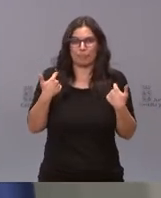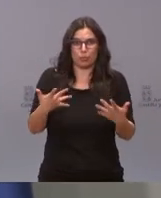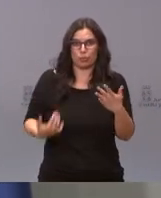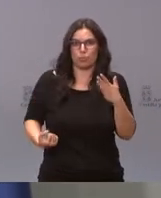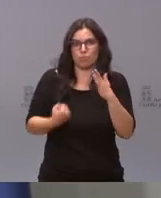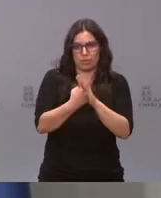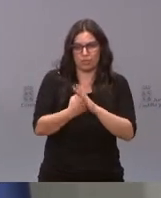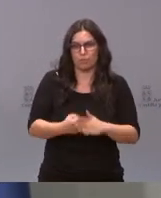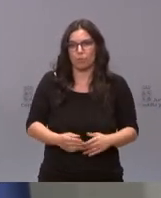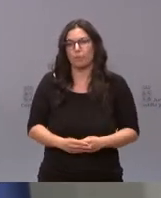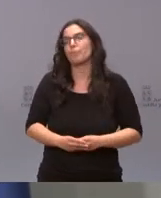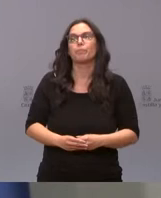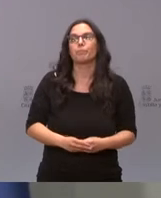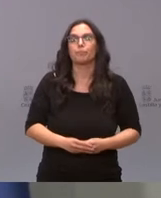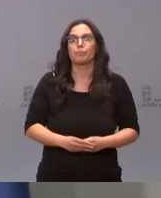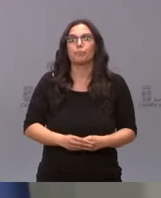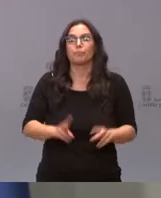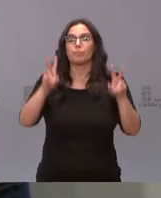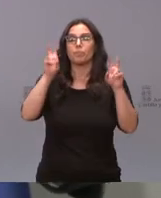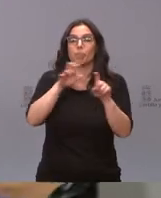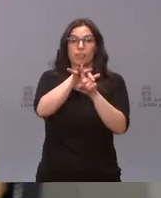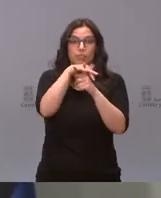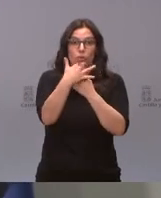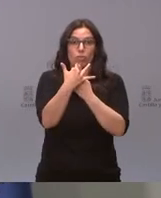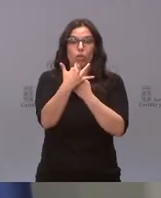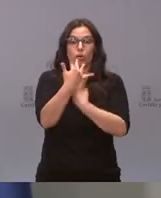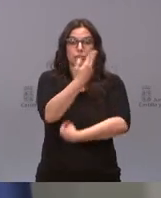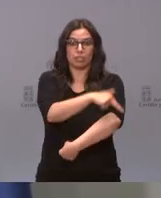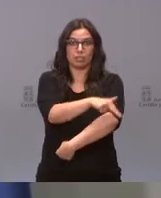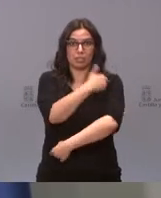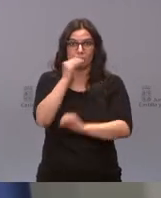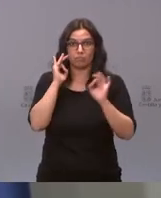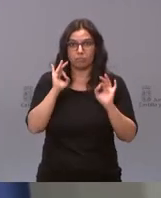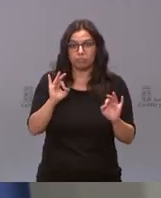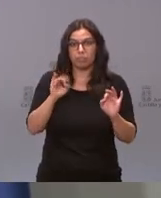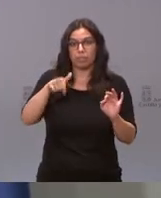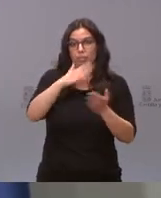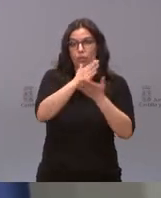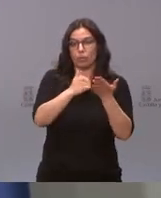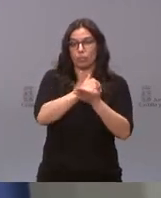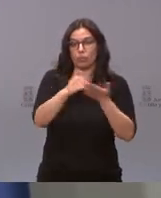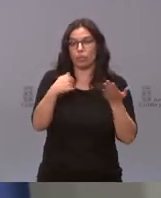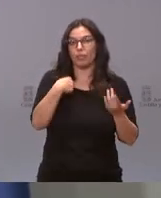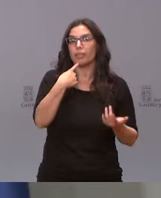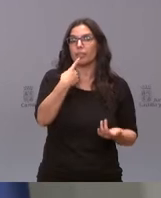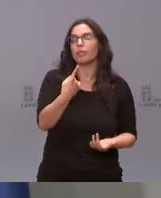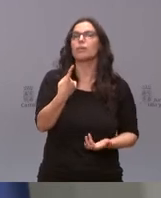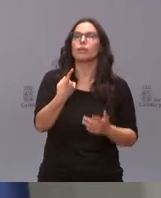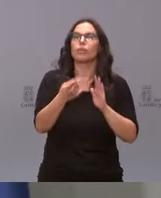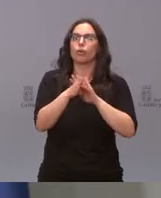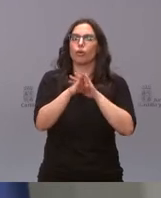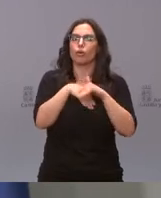posible. Sobre la situación sanitaria en la comunidad, hemos de decirles que continúa